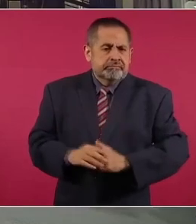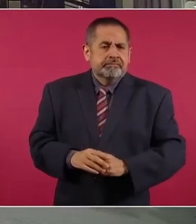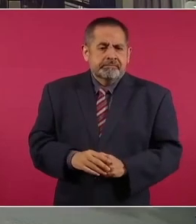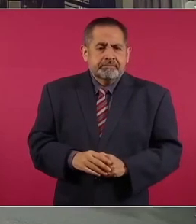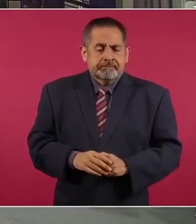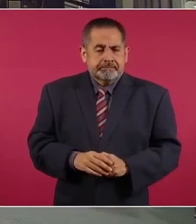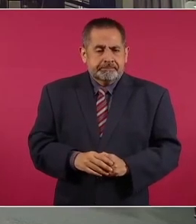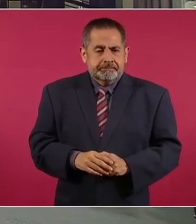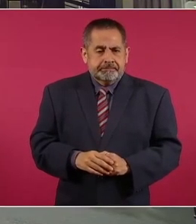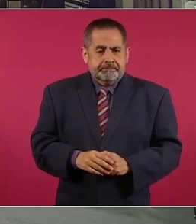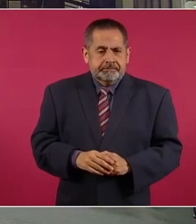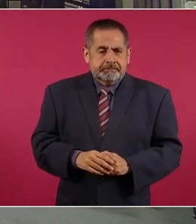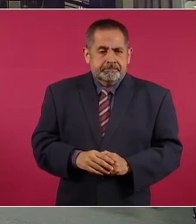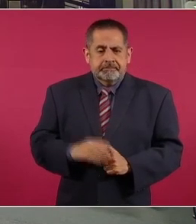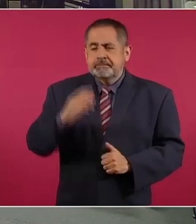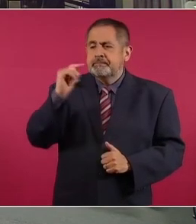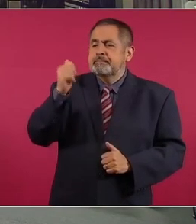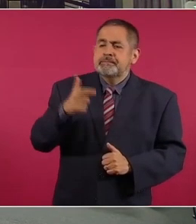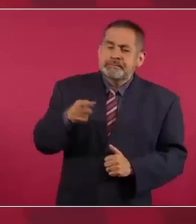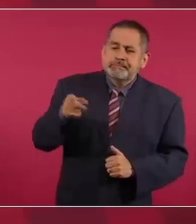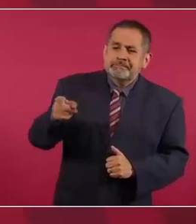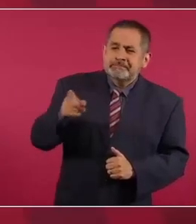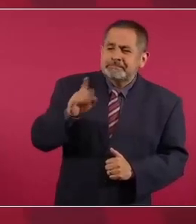un proceder